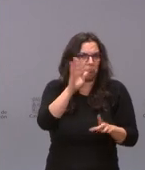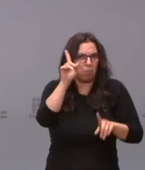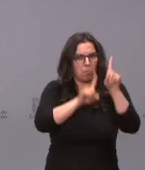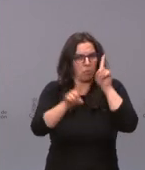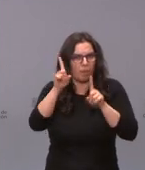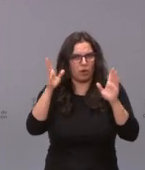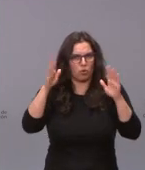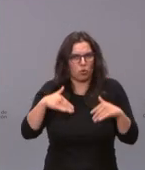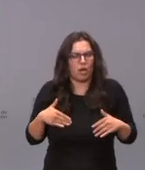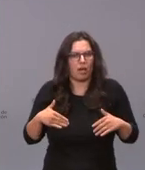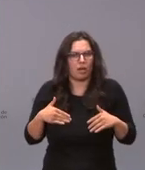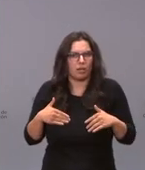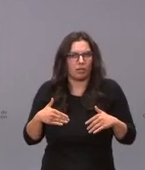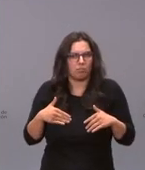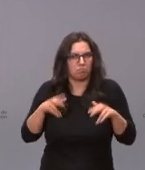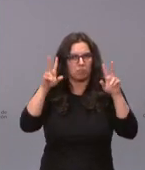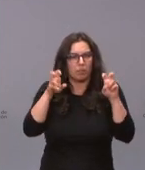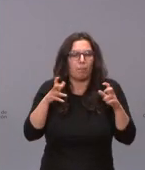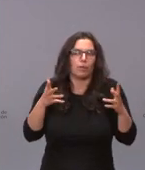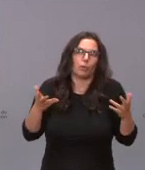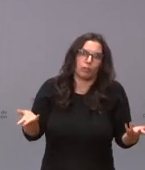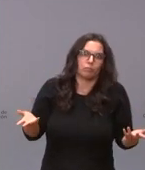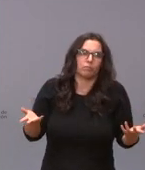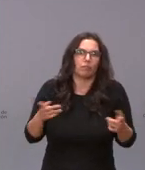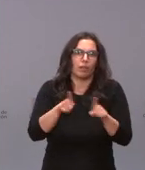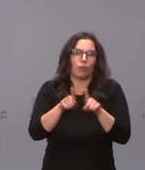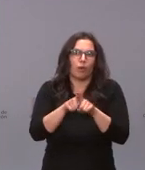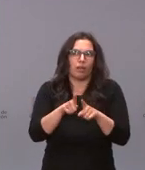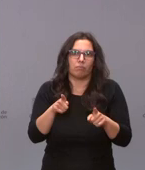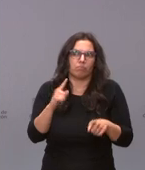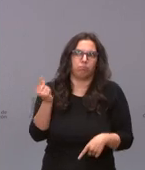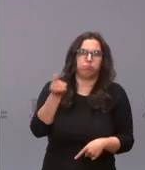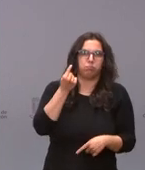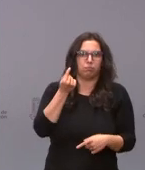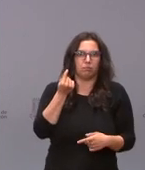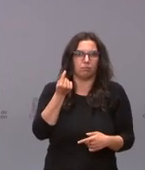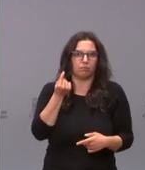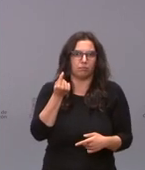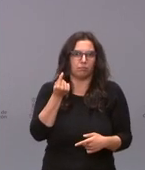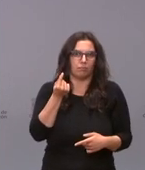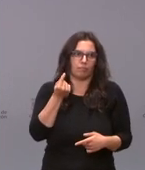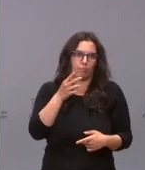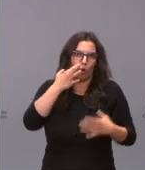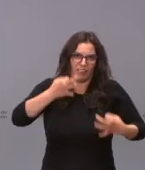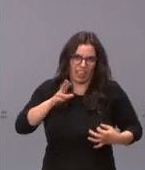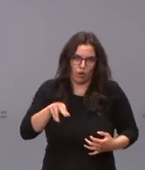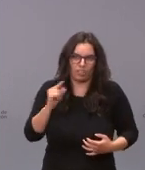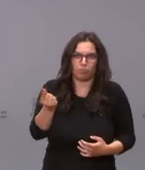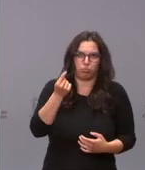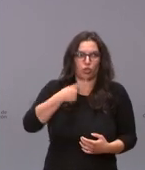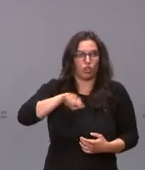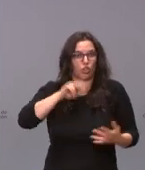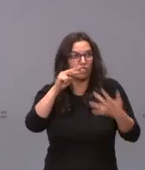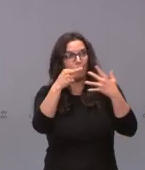inconveniente a ese respecto pero hombre no se nos puede decir porque no se ajusta la verdad que no seamos